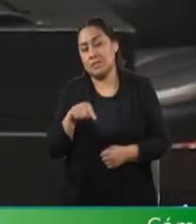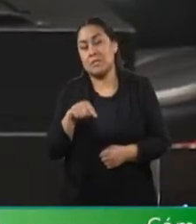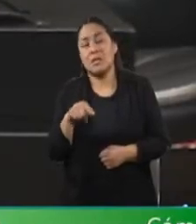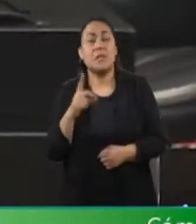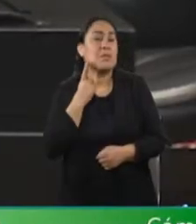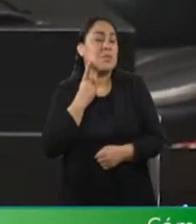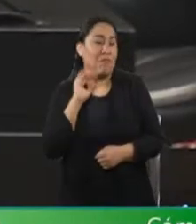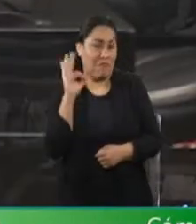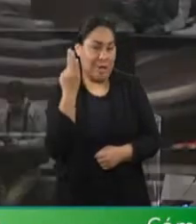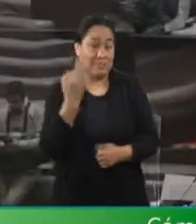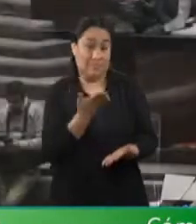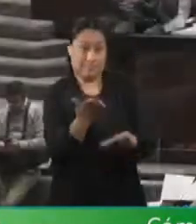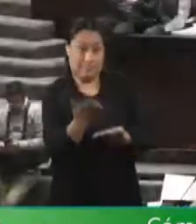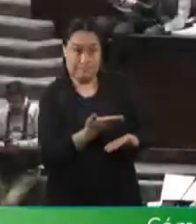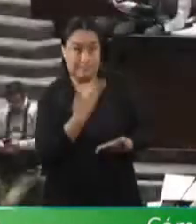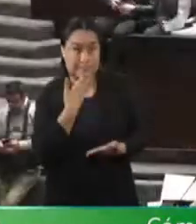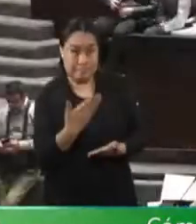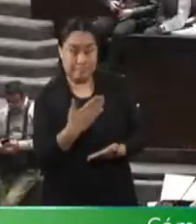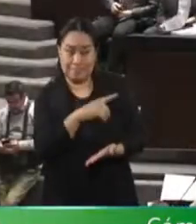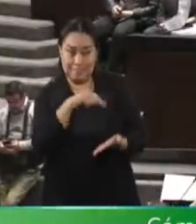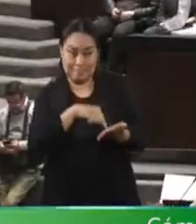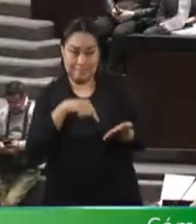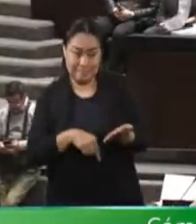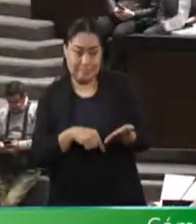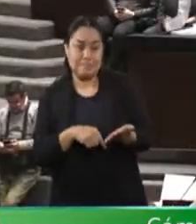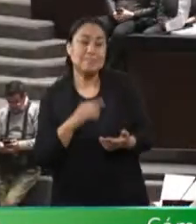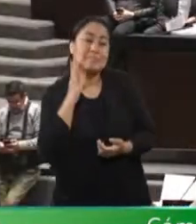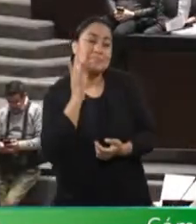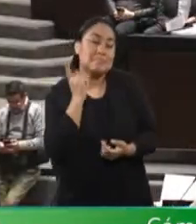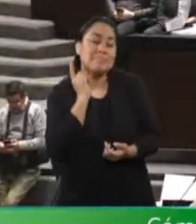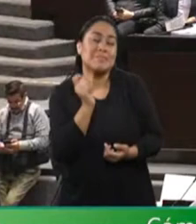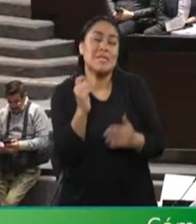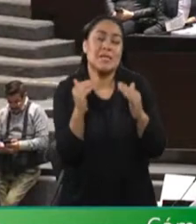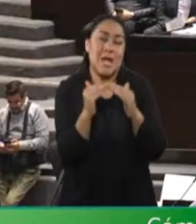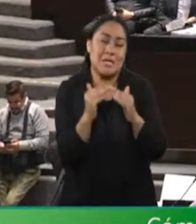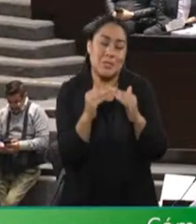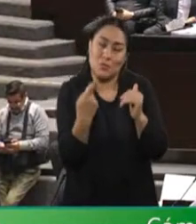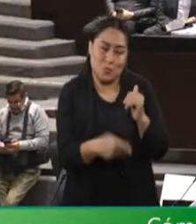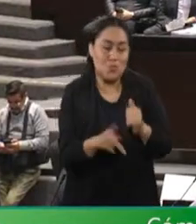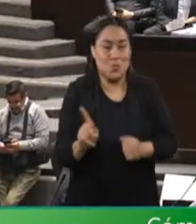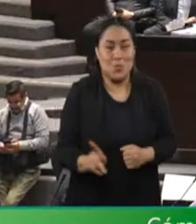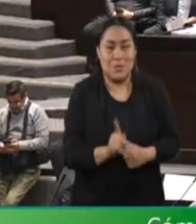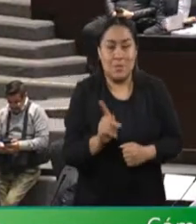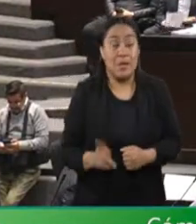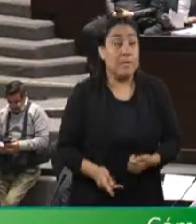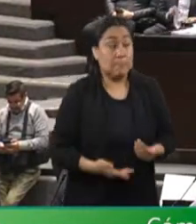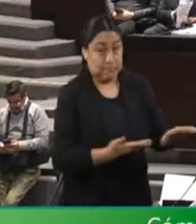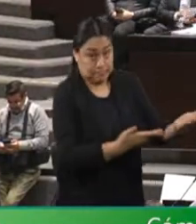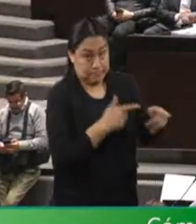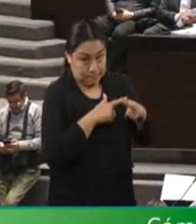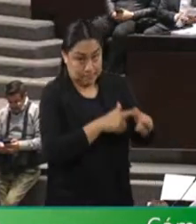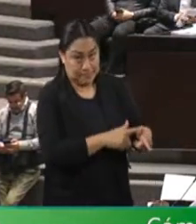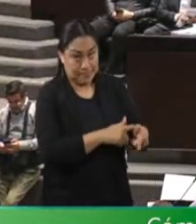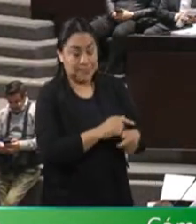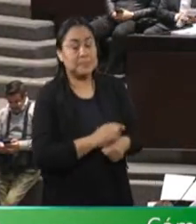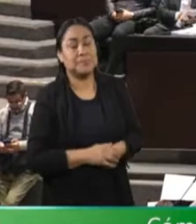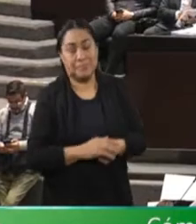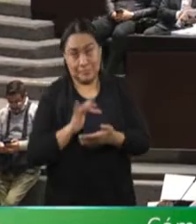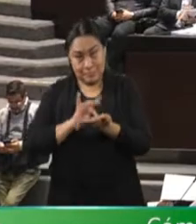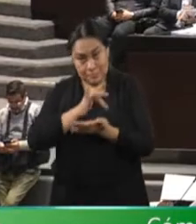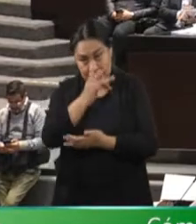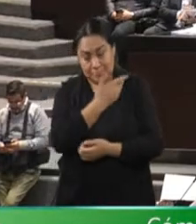Sea bienvenido a esta Casa del Pueblo. Adelante, coordinadora. Gracias, presidenta, con su permiso.